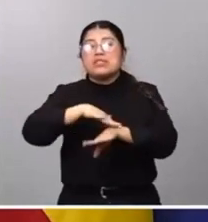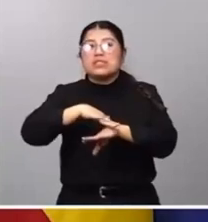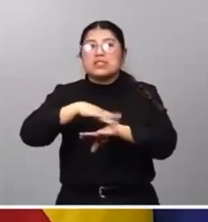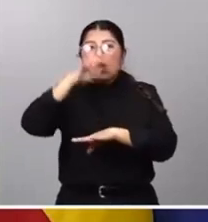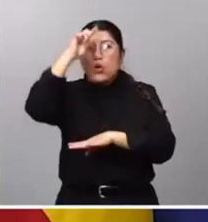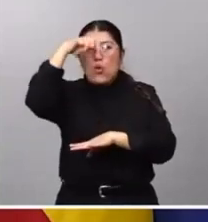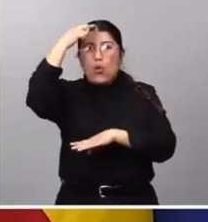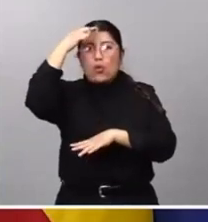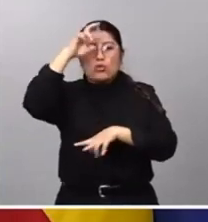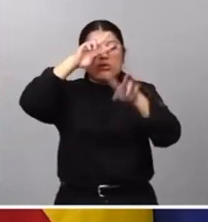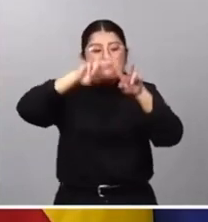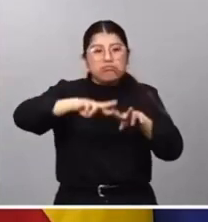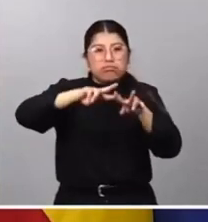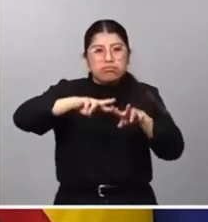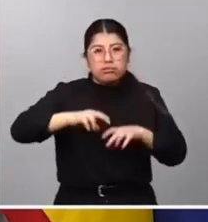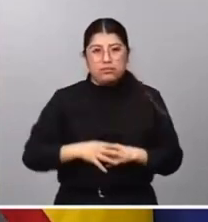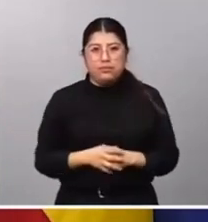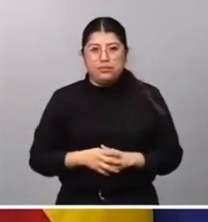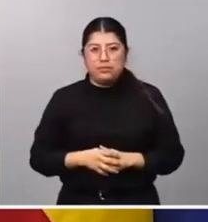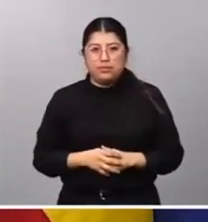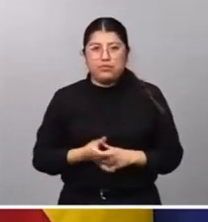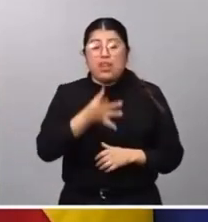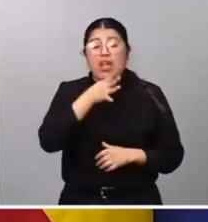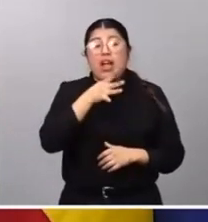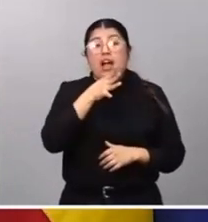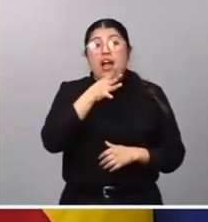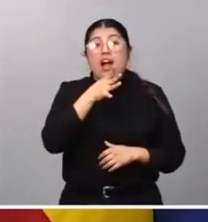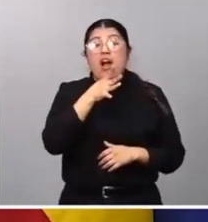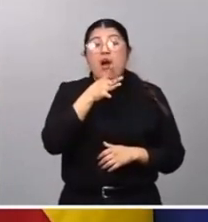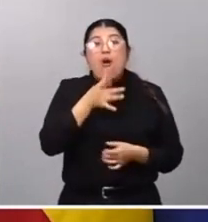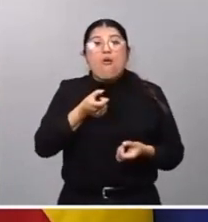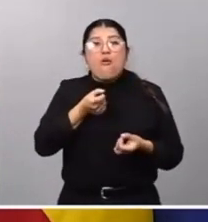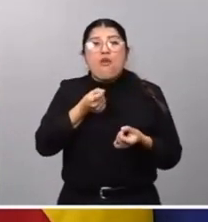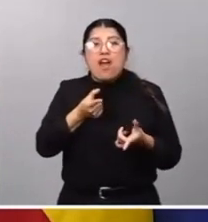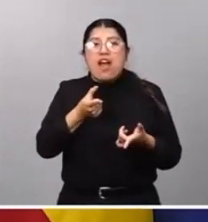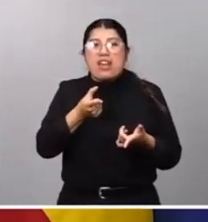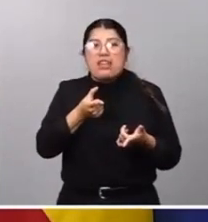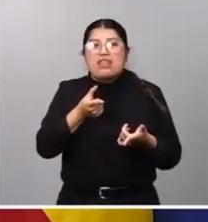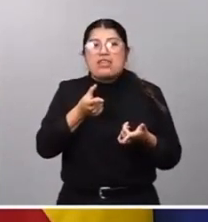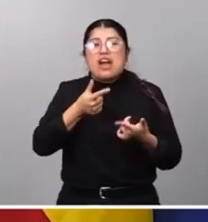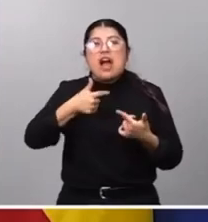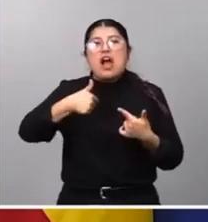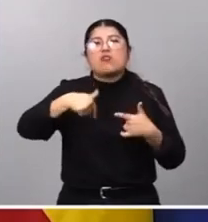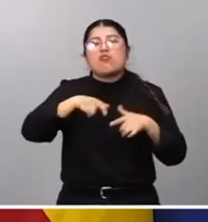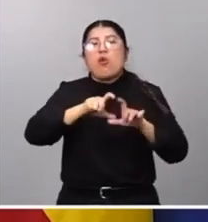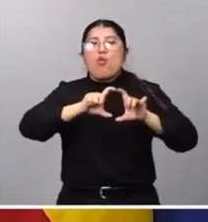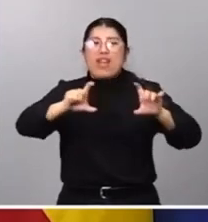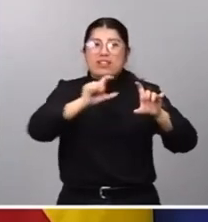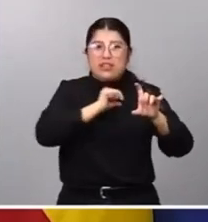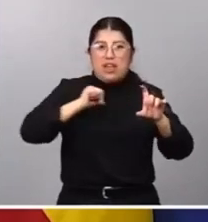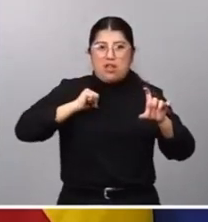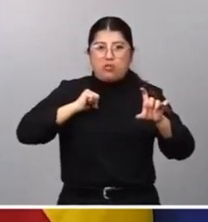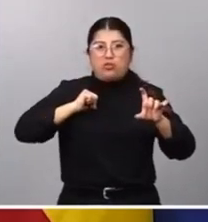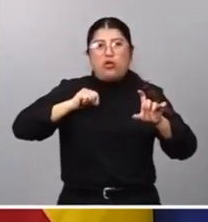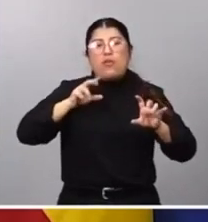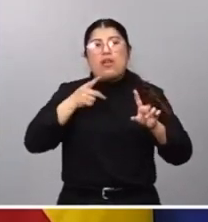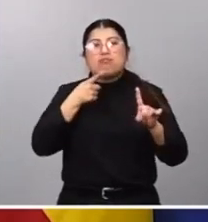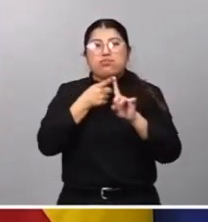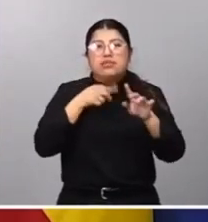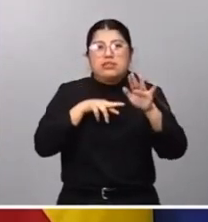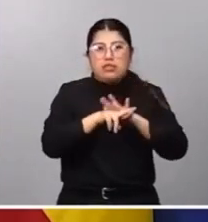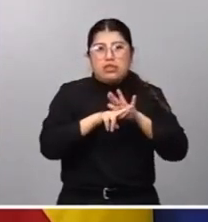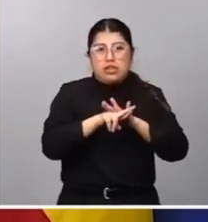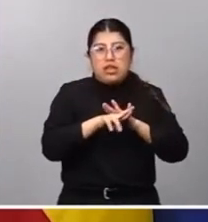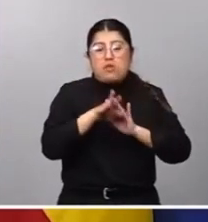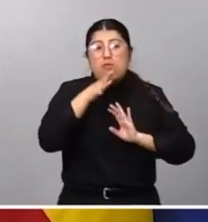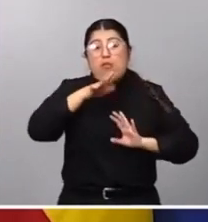lo que vamos a hacer ahora es aumentarla de escala y dotarla de un ente autónomo para poder gestionarla por la sencilla razón de que en